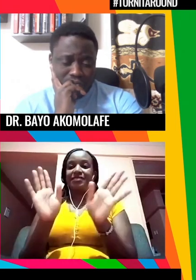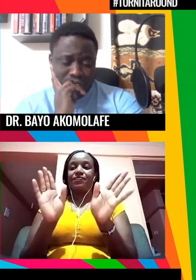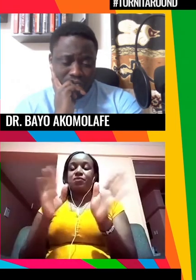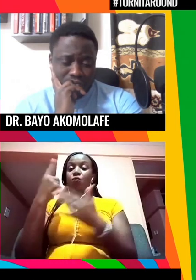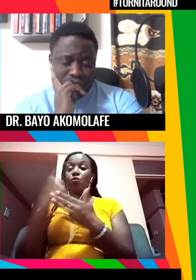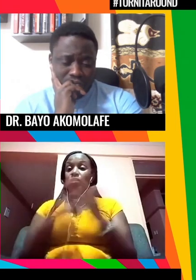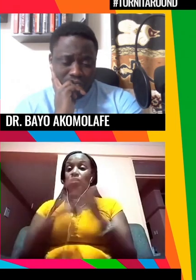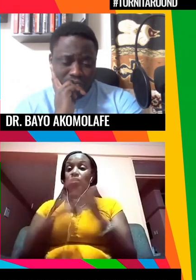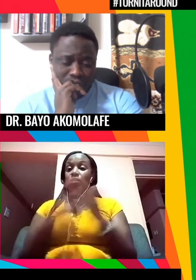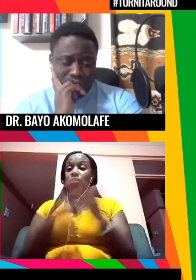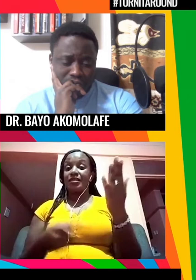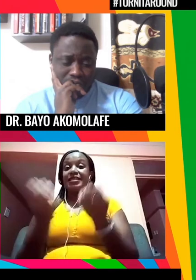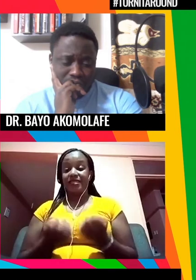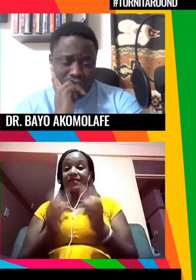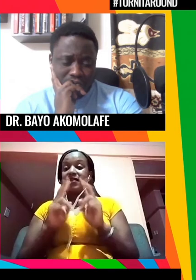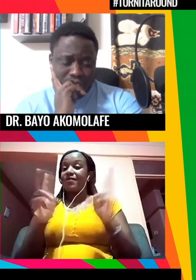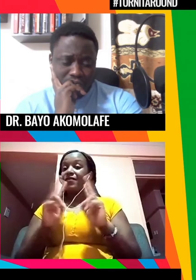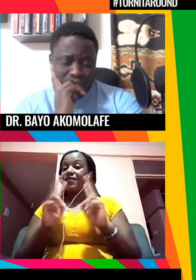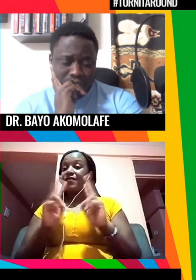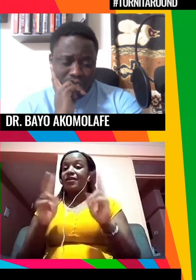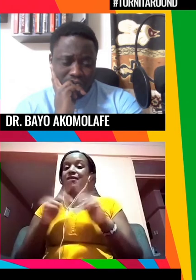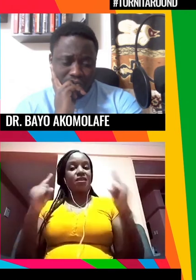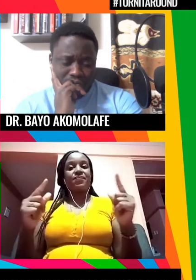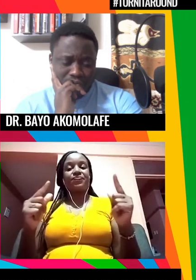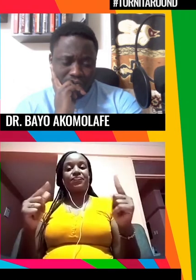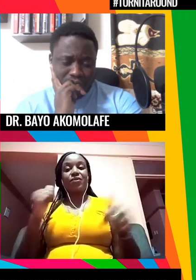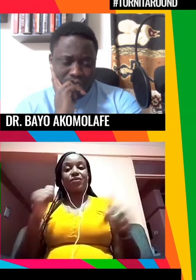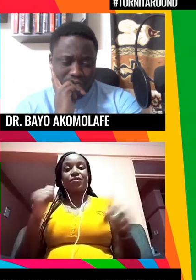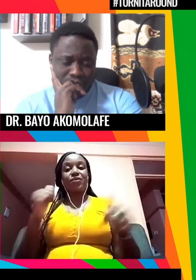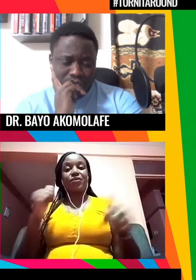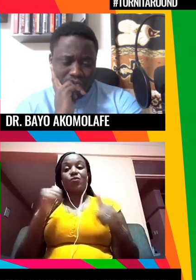movimientos que son muy grandes y desagregados y conectados por la tecnología